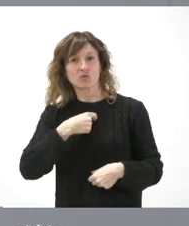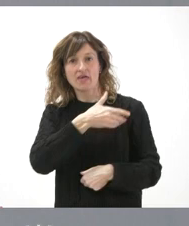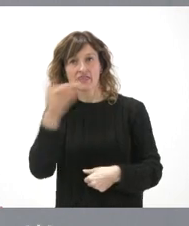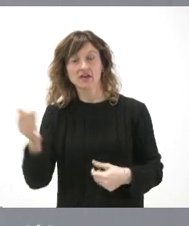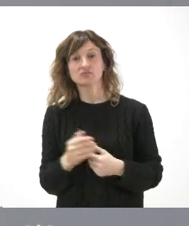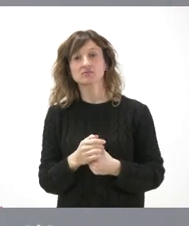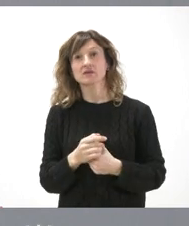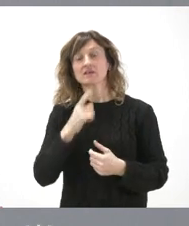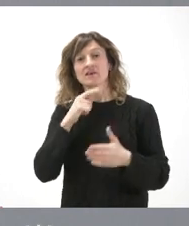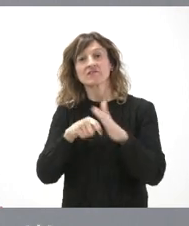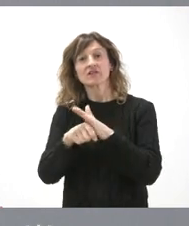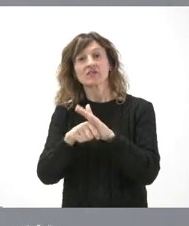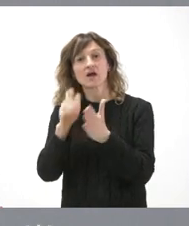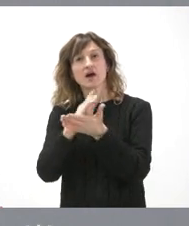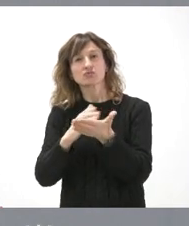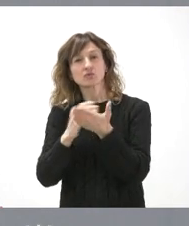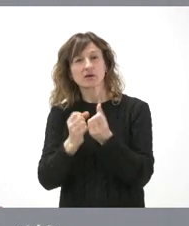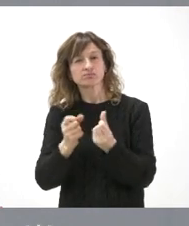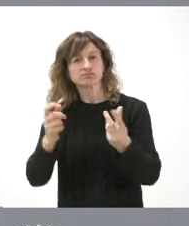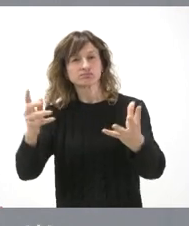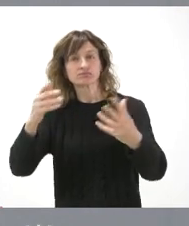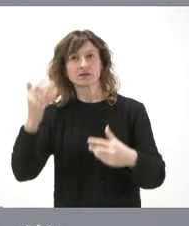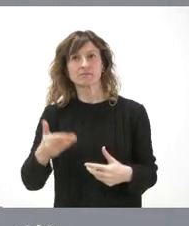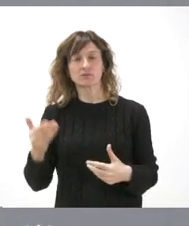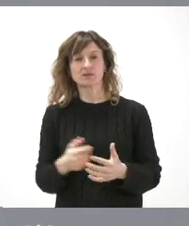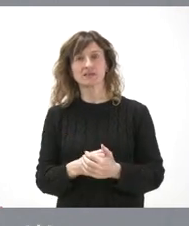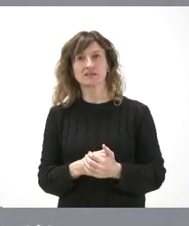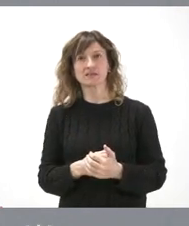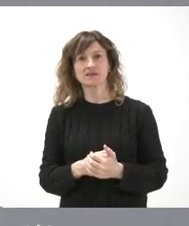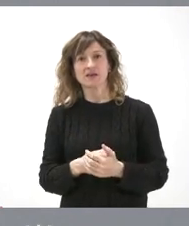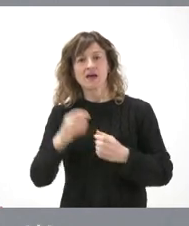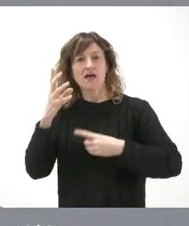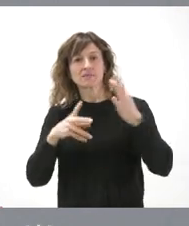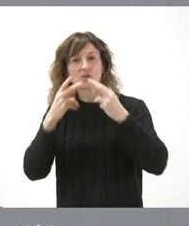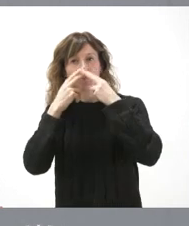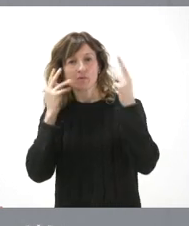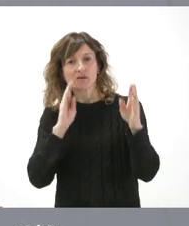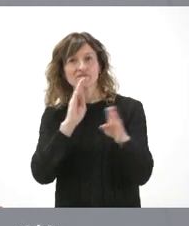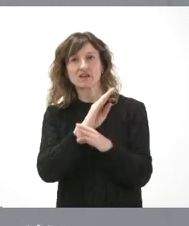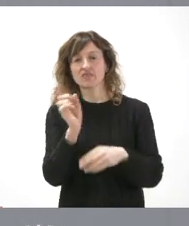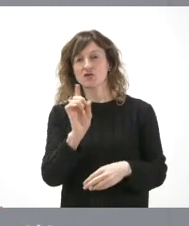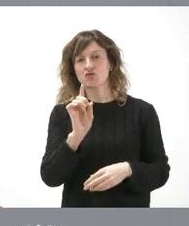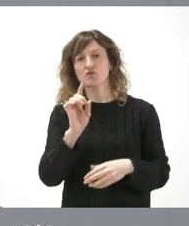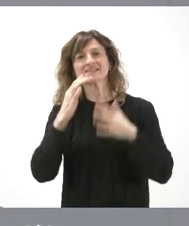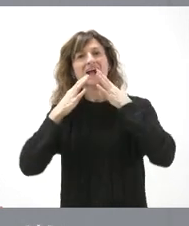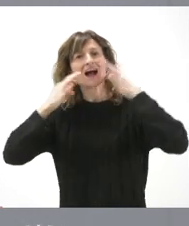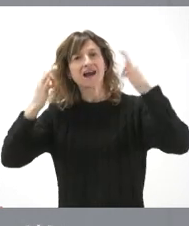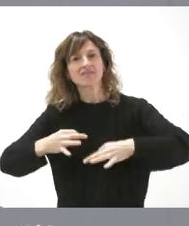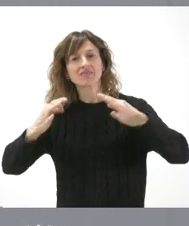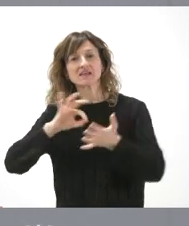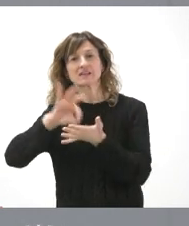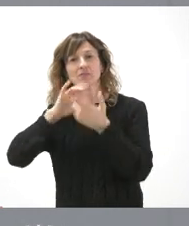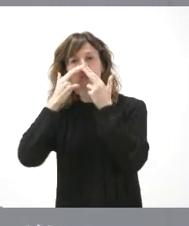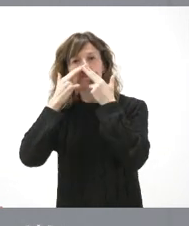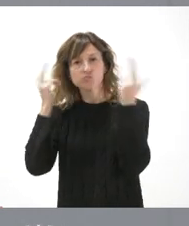la financiación autónoma, hablamos de algo muy importante. No es cómo se financian las administraciones públicas, es cómo garantizamos los servicios